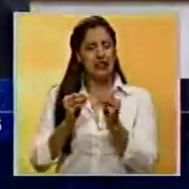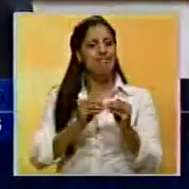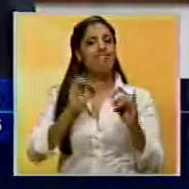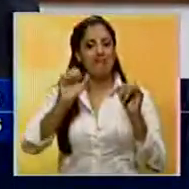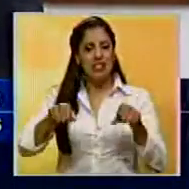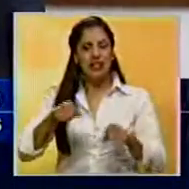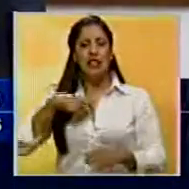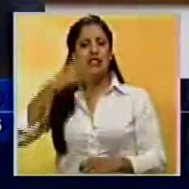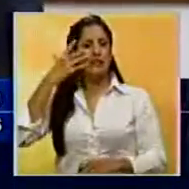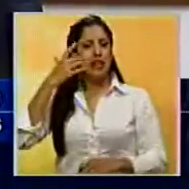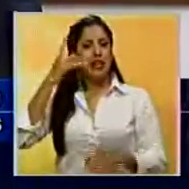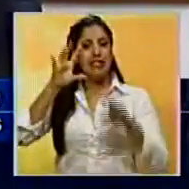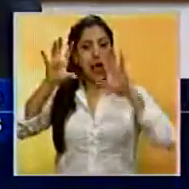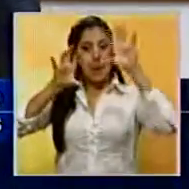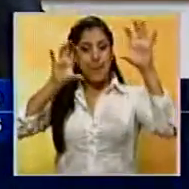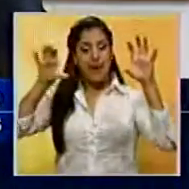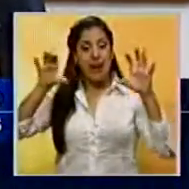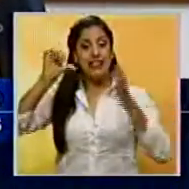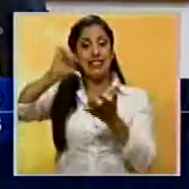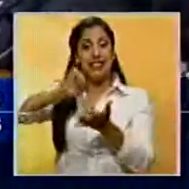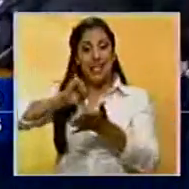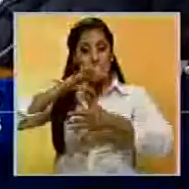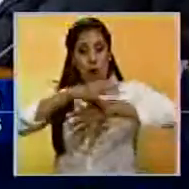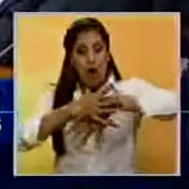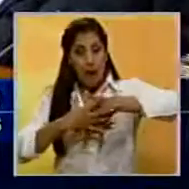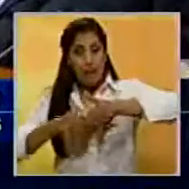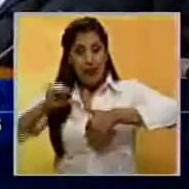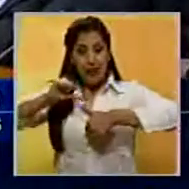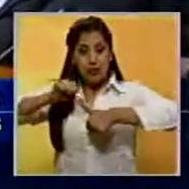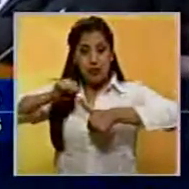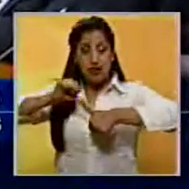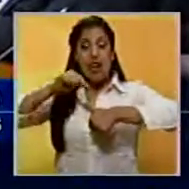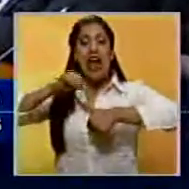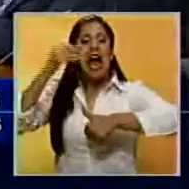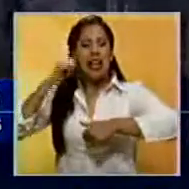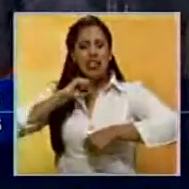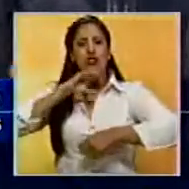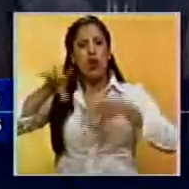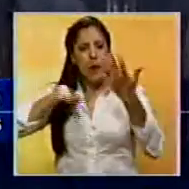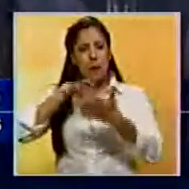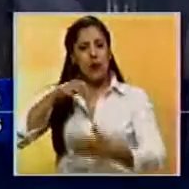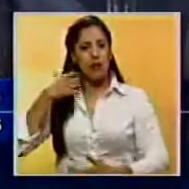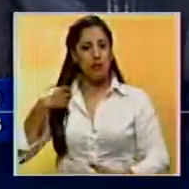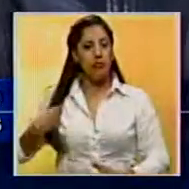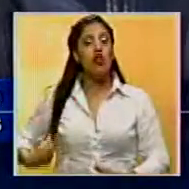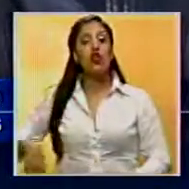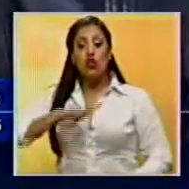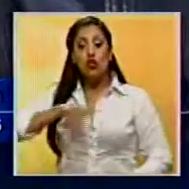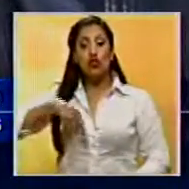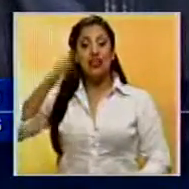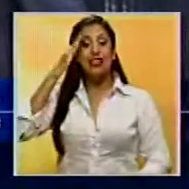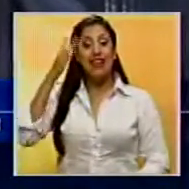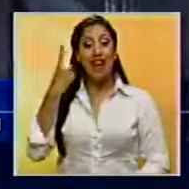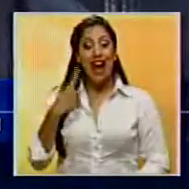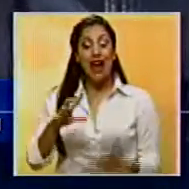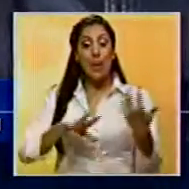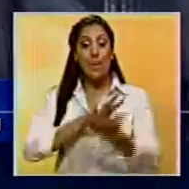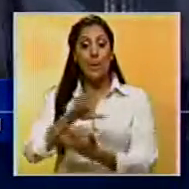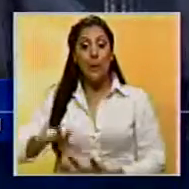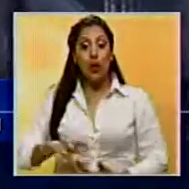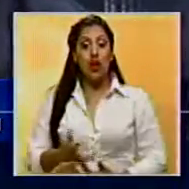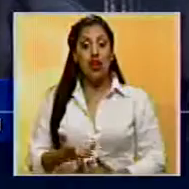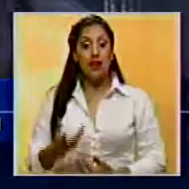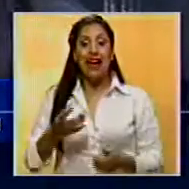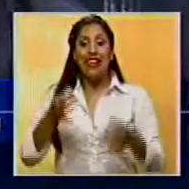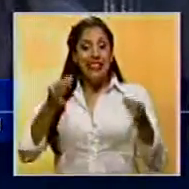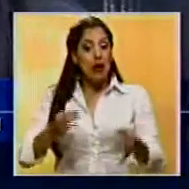tomarán experiencias de países de Centroamérica que han pasado por la misma situación delictiva. En Centroamérica sabemos que tiene una crisis en materia